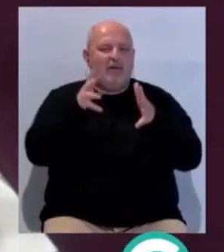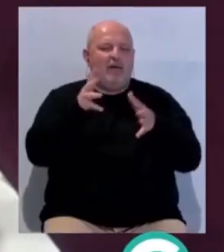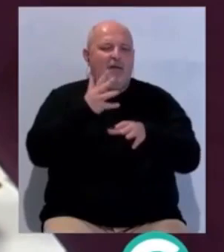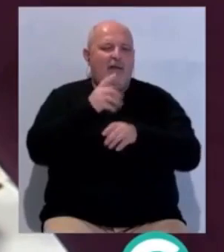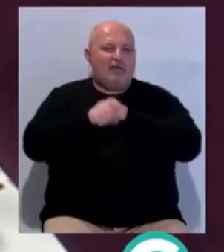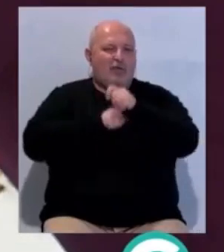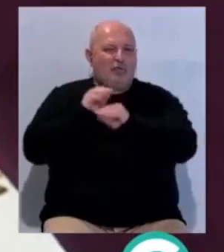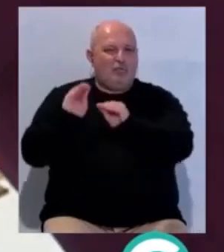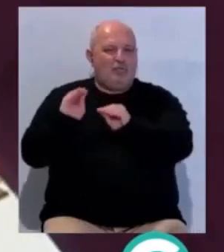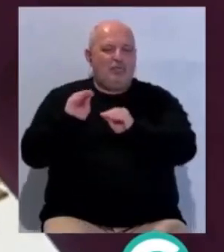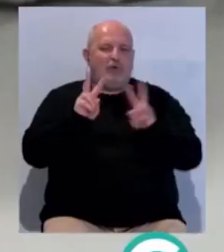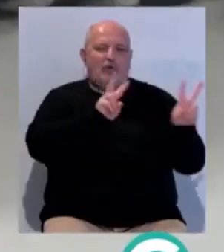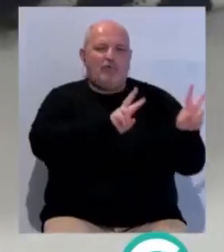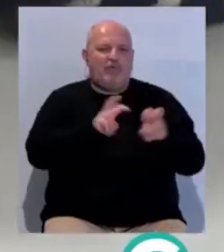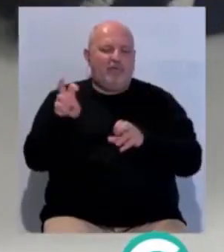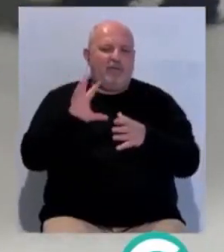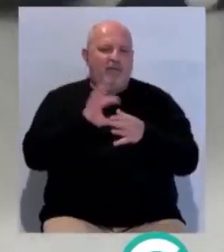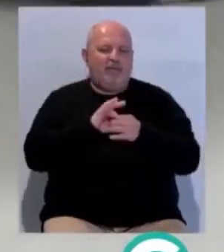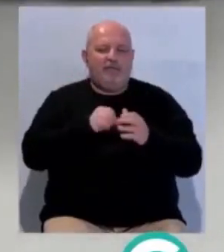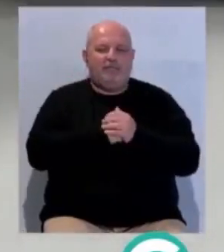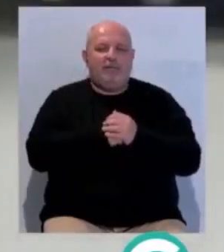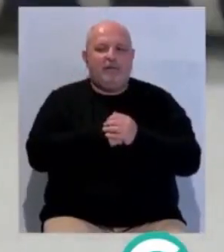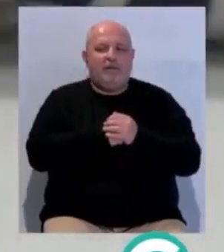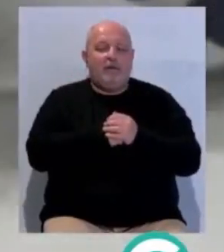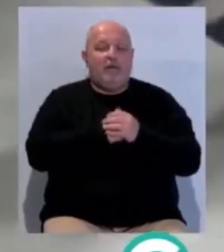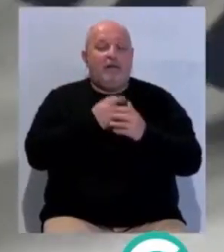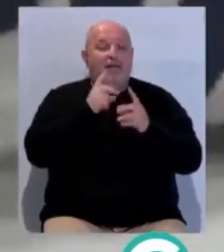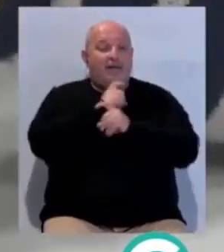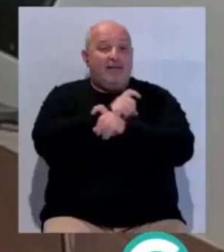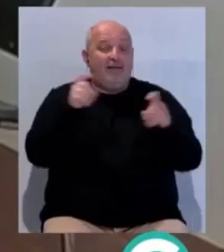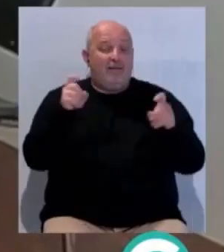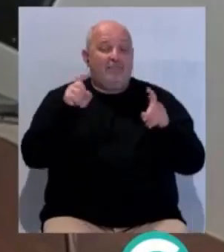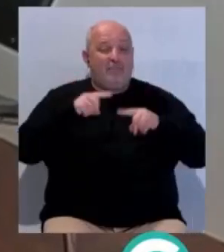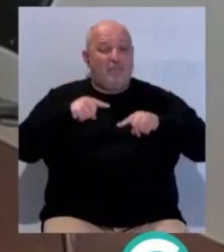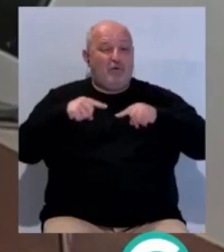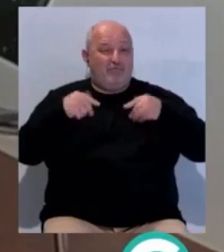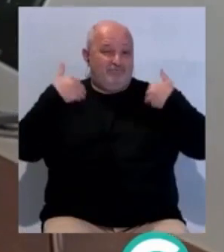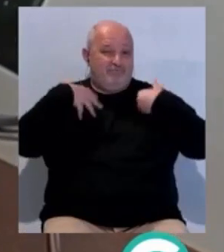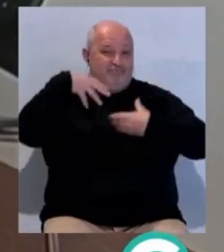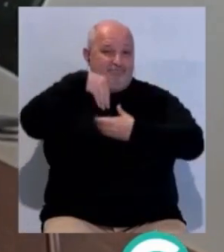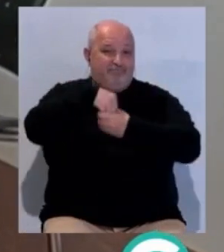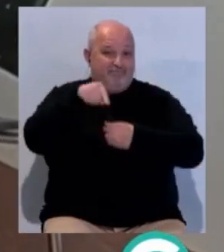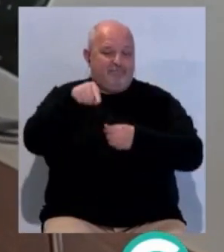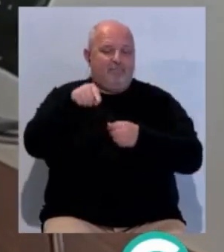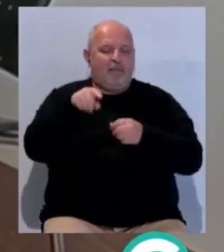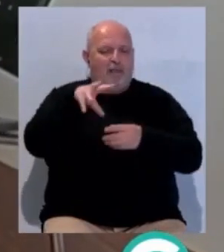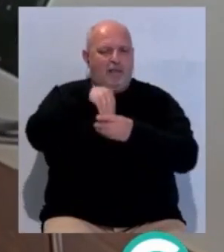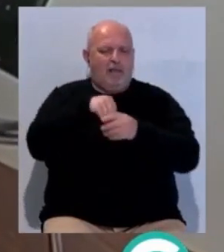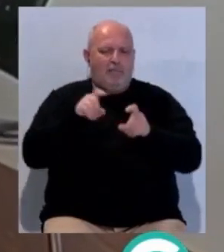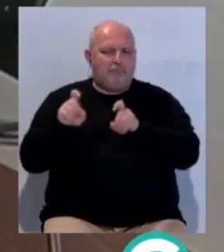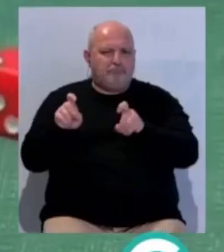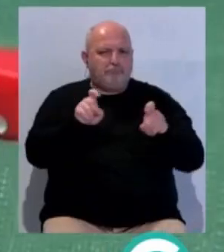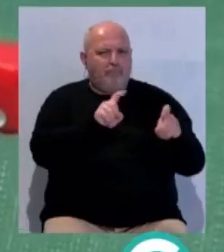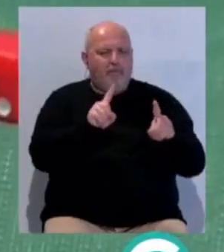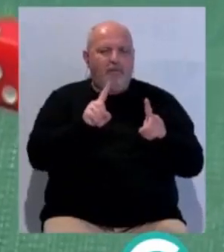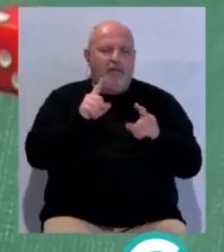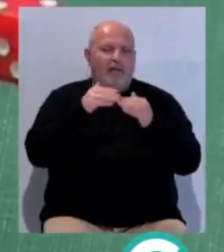por la asociación y novedades también del mercado. También han indicado que los monitores de la asociación Mueve Ficha estarán presentes en toda la